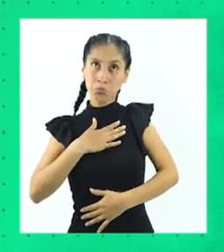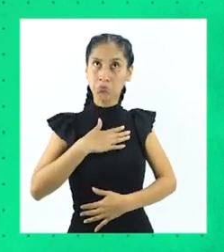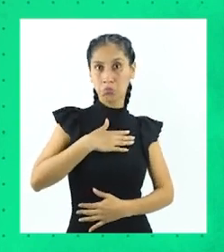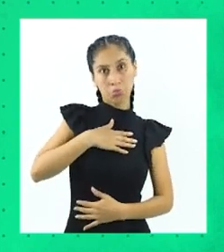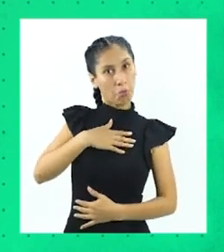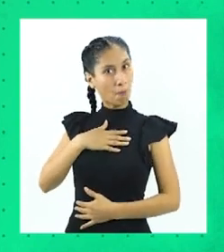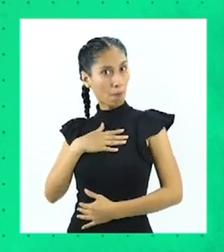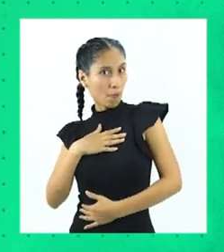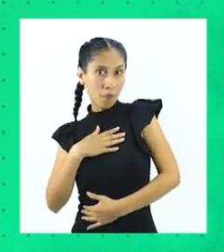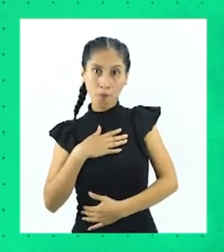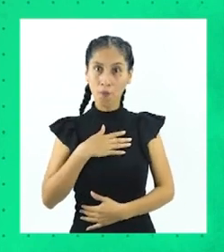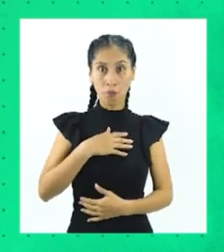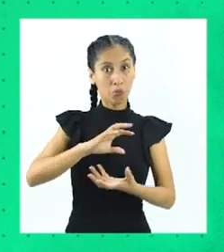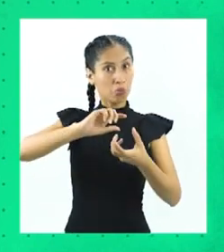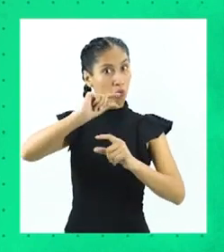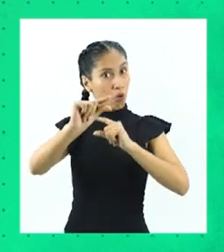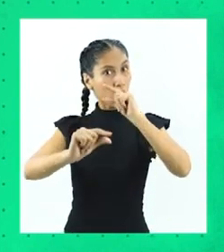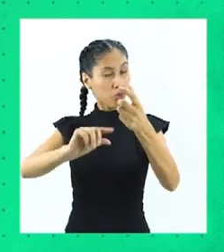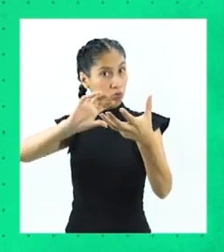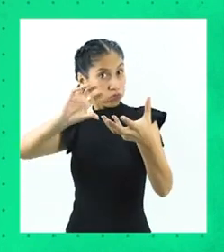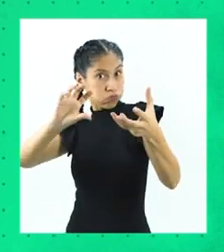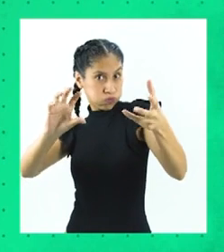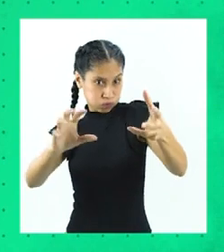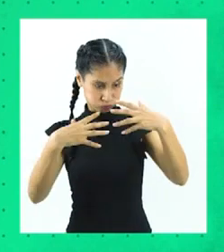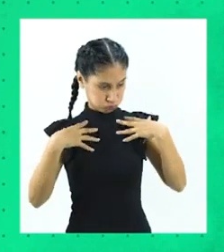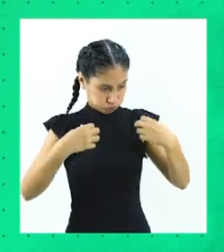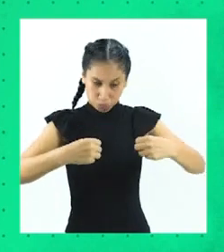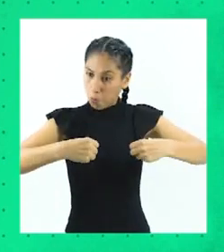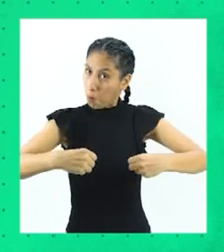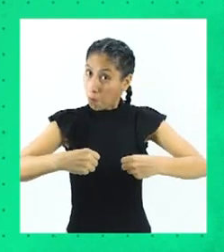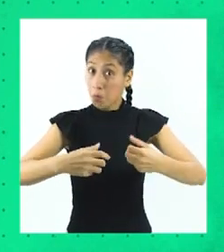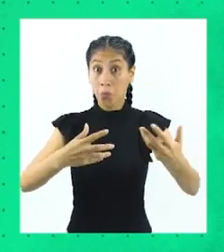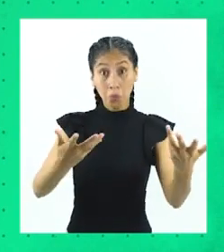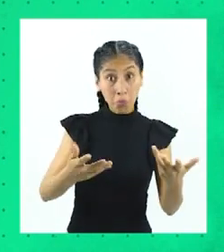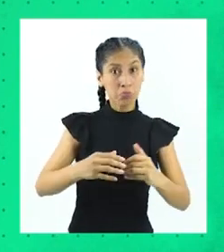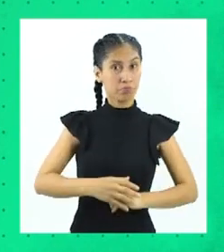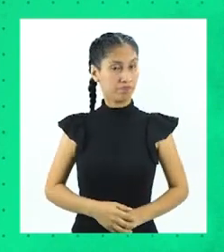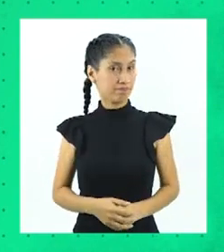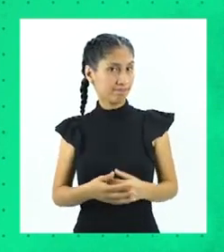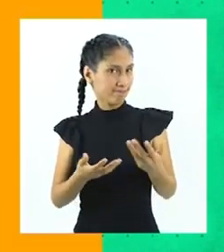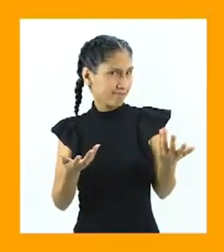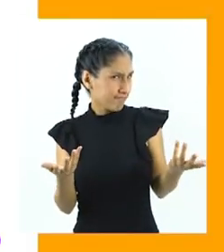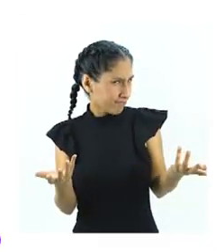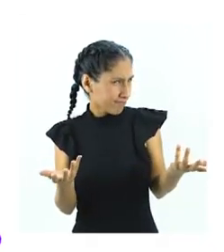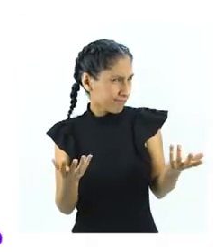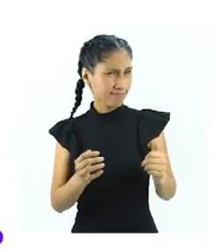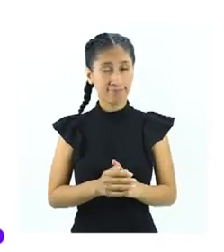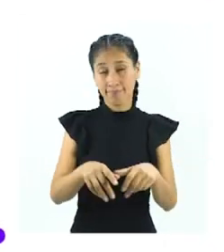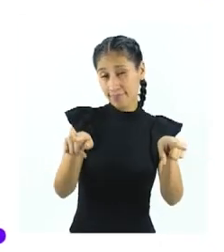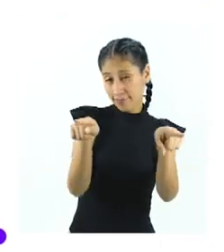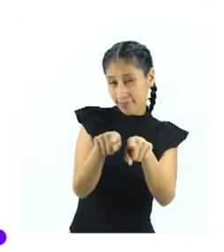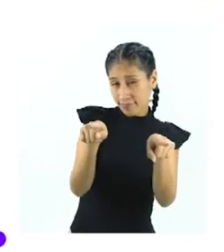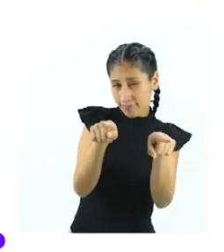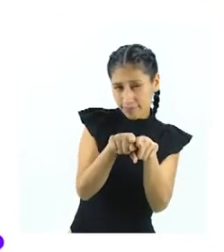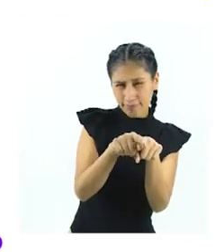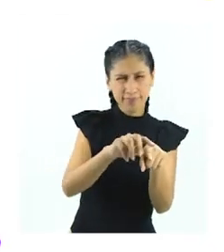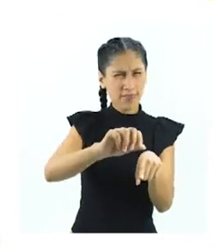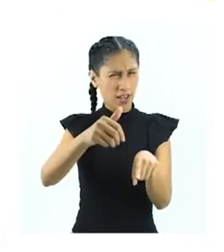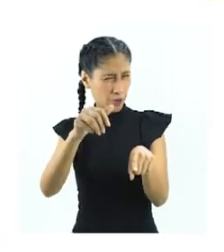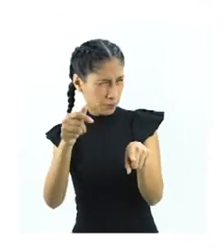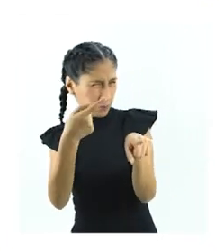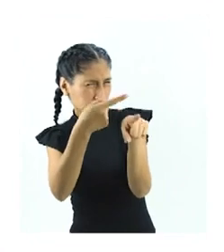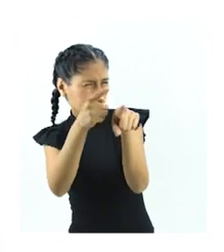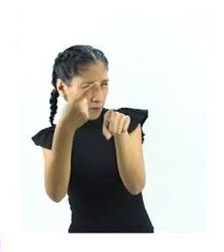y permite que luego estos se transmitan a sus futuras generaciones. Y hay otras